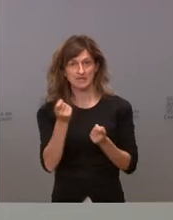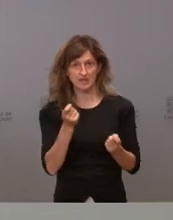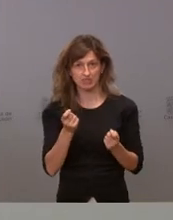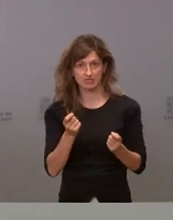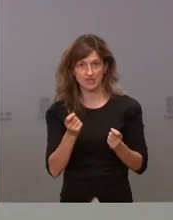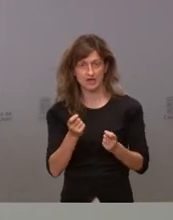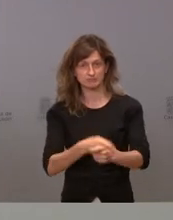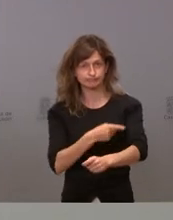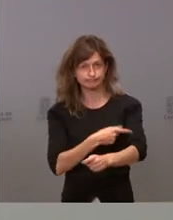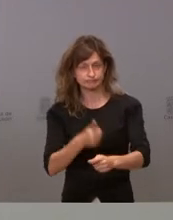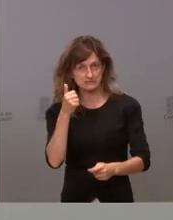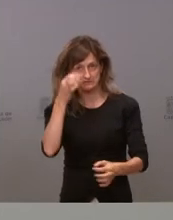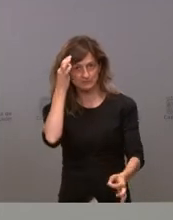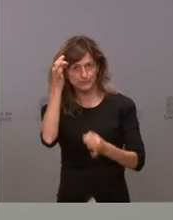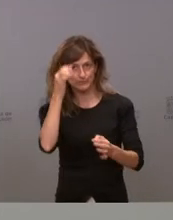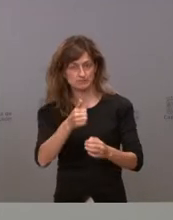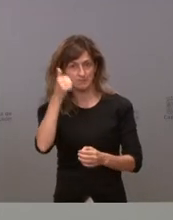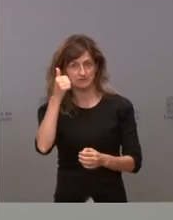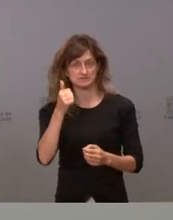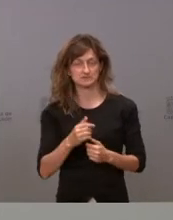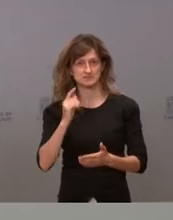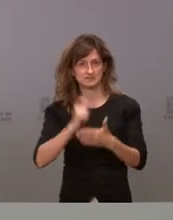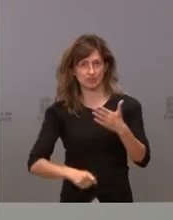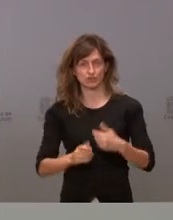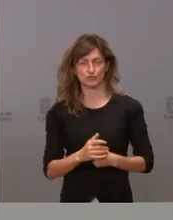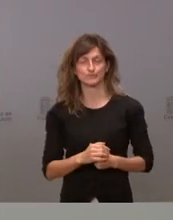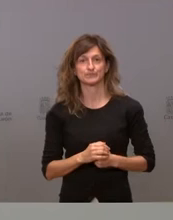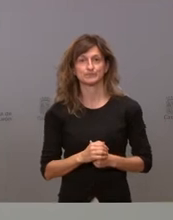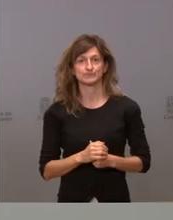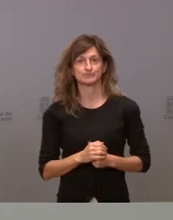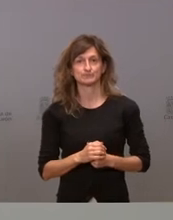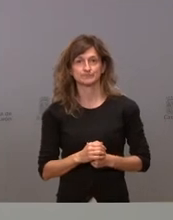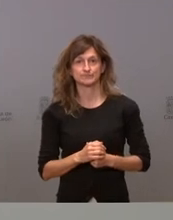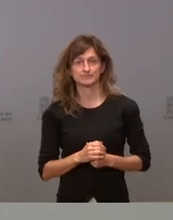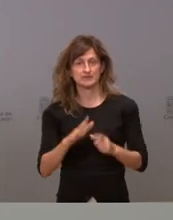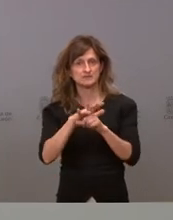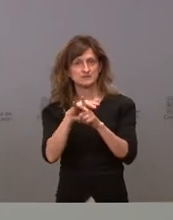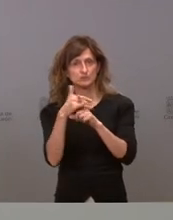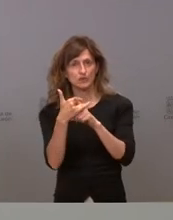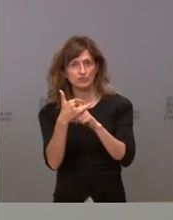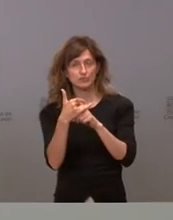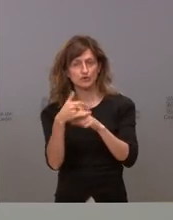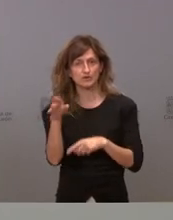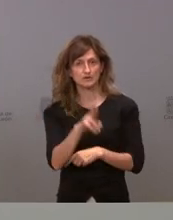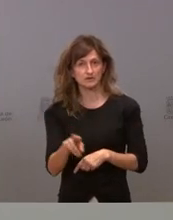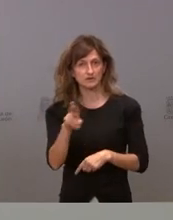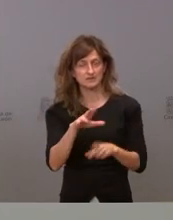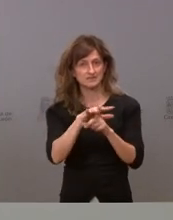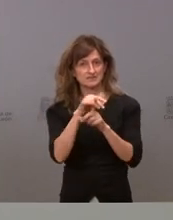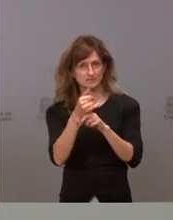a extremar el rigor en las sanciones la situación insisto es una situación